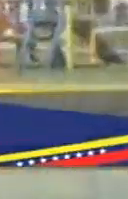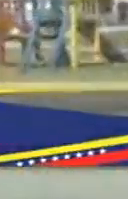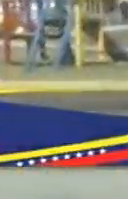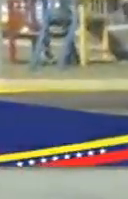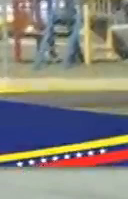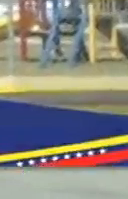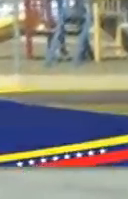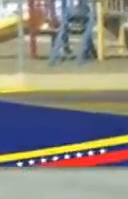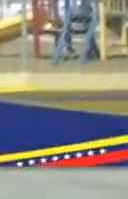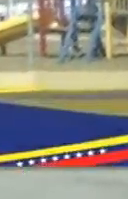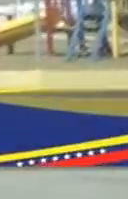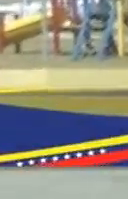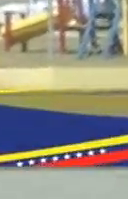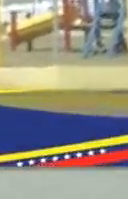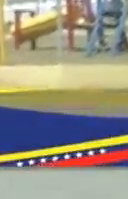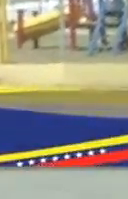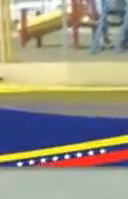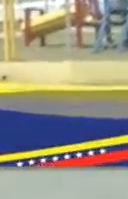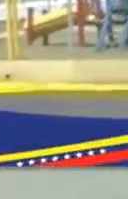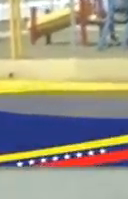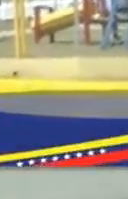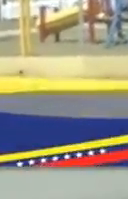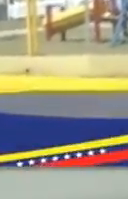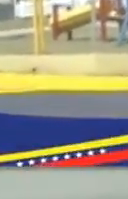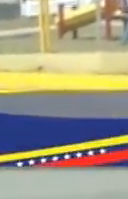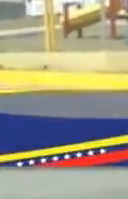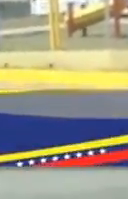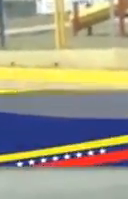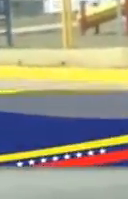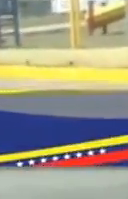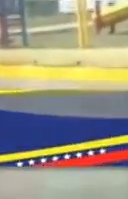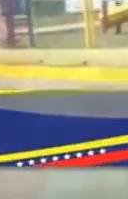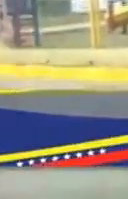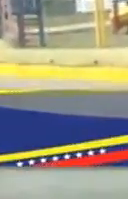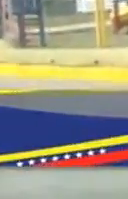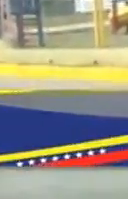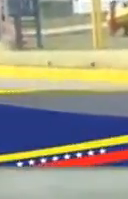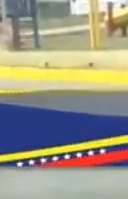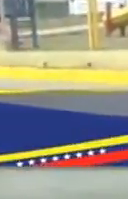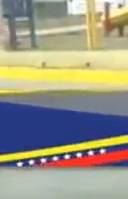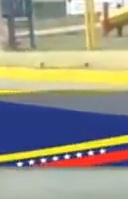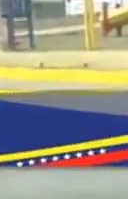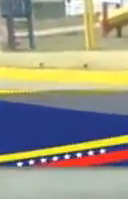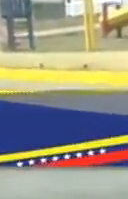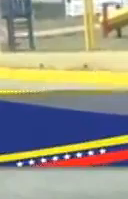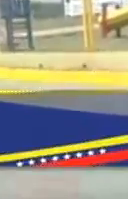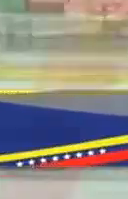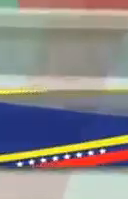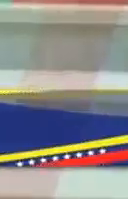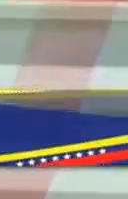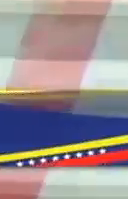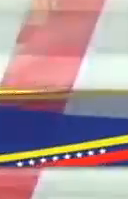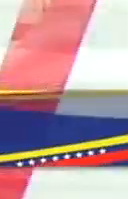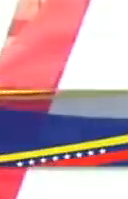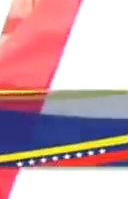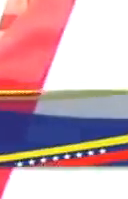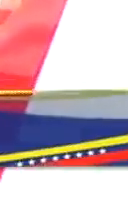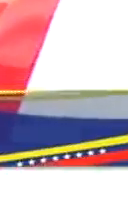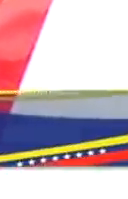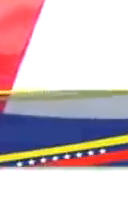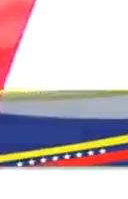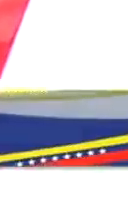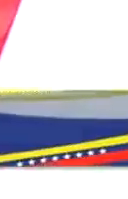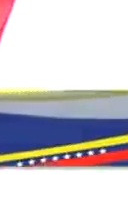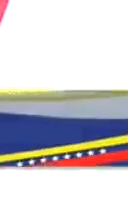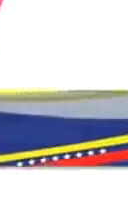para ganarme la comida Trabajando estoy alegre porque tengo mi negrito